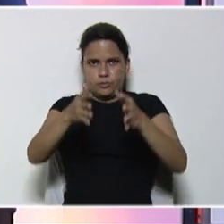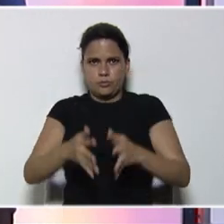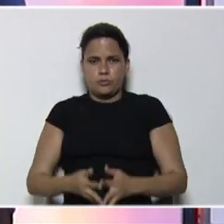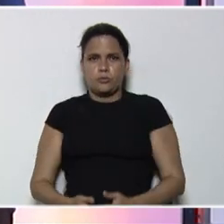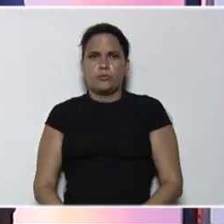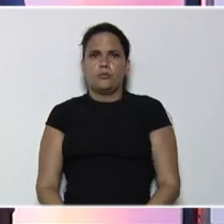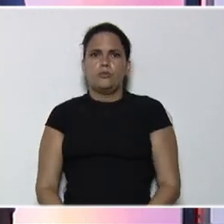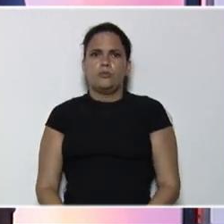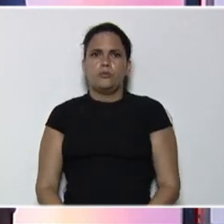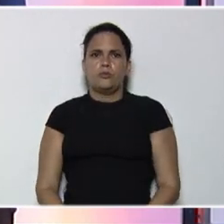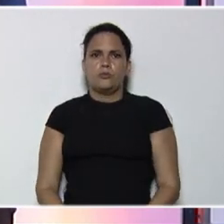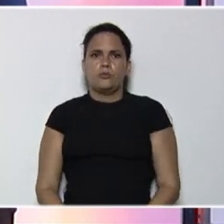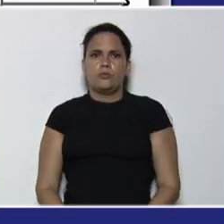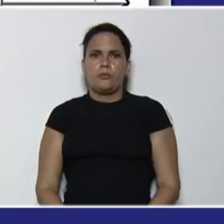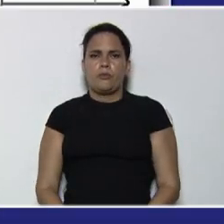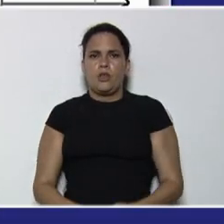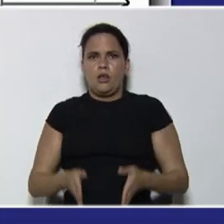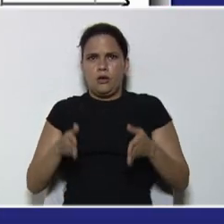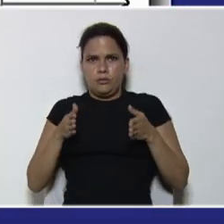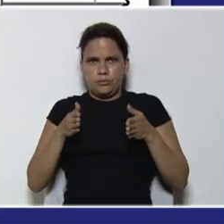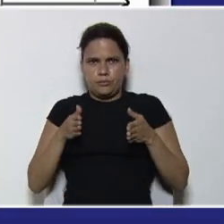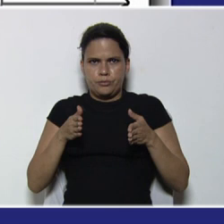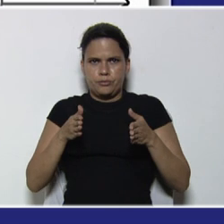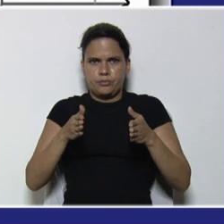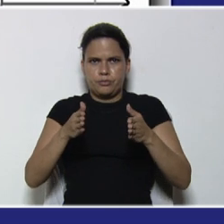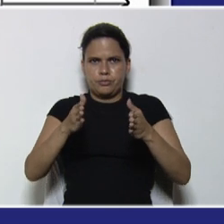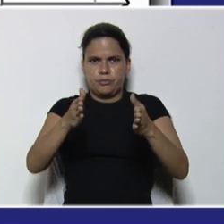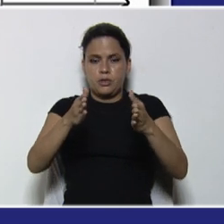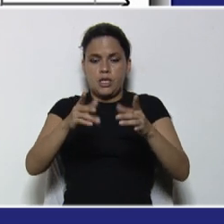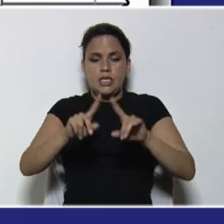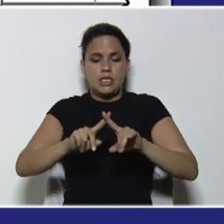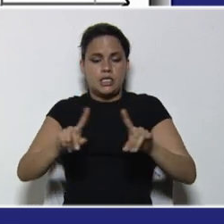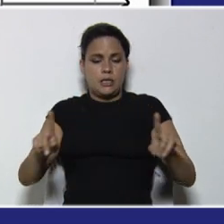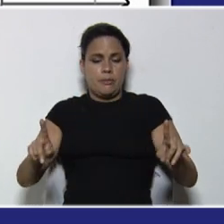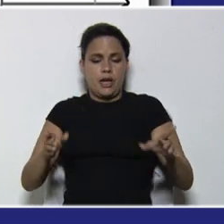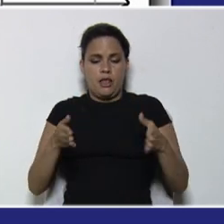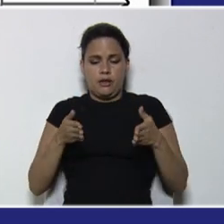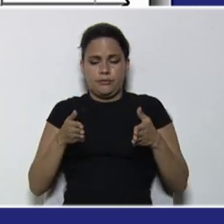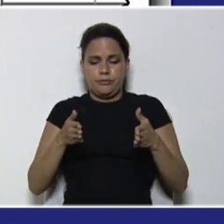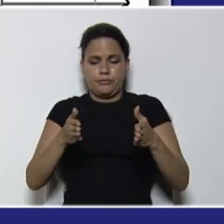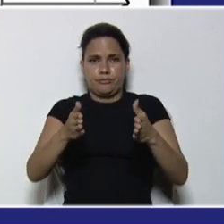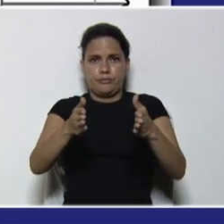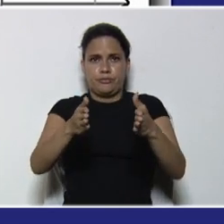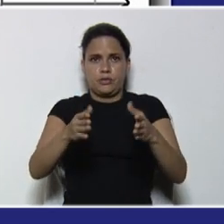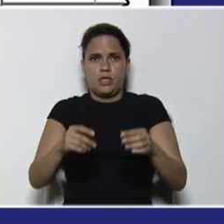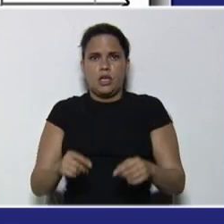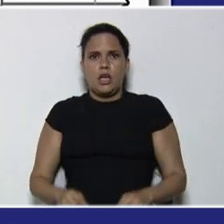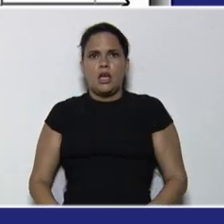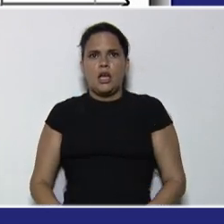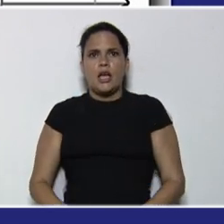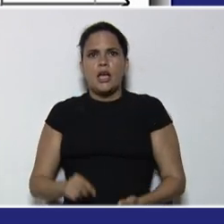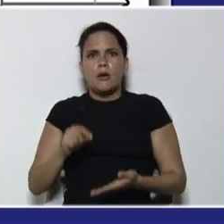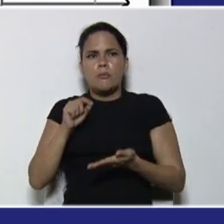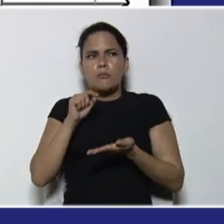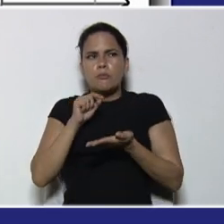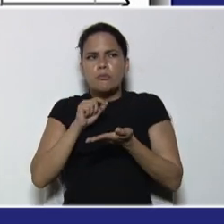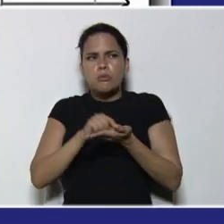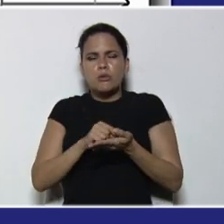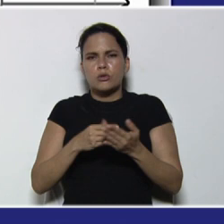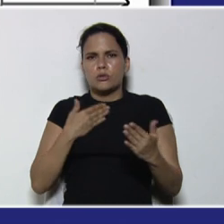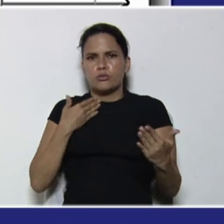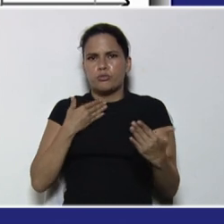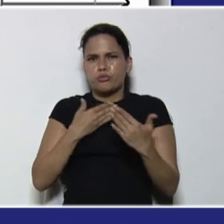fíjense, aquí son rectas paralelas, van separadas, el punto de encuentro, y como,